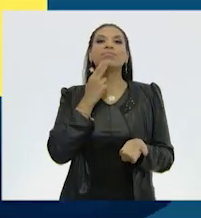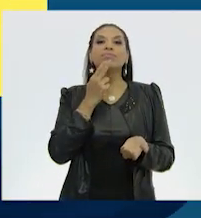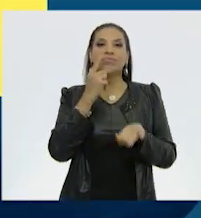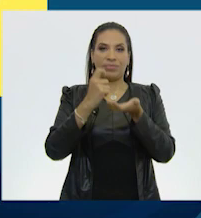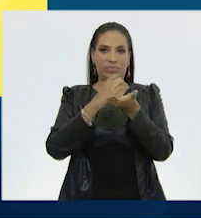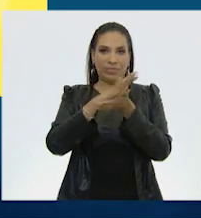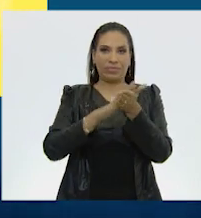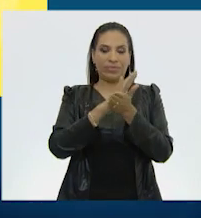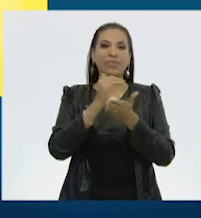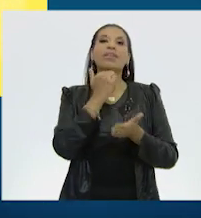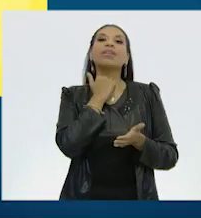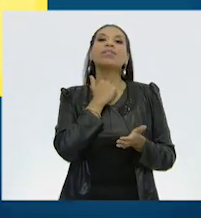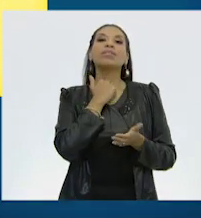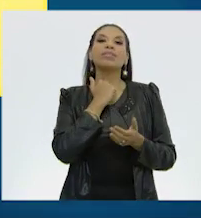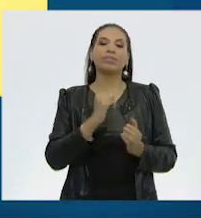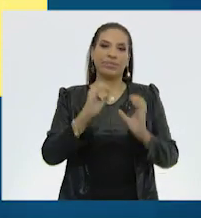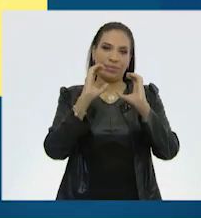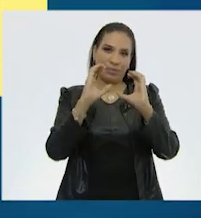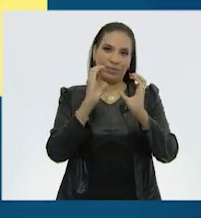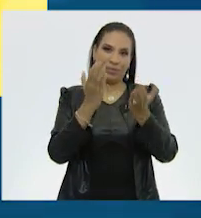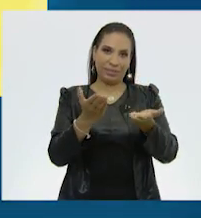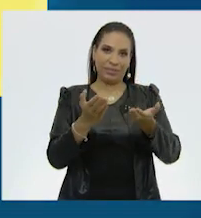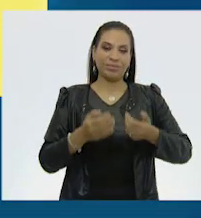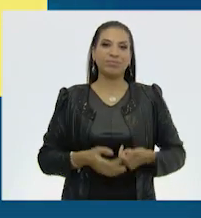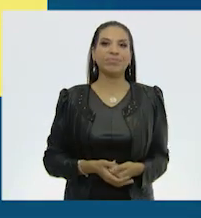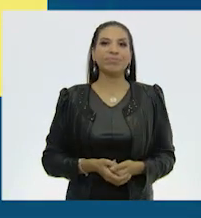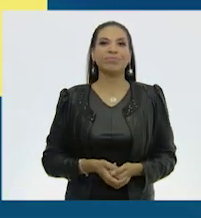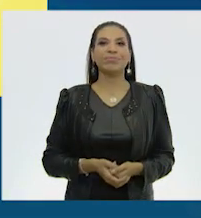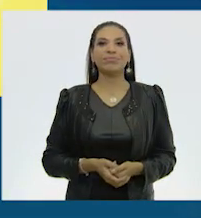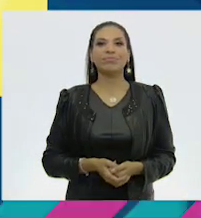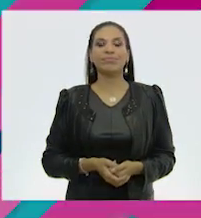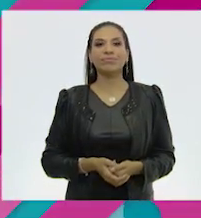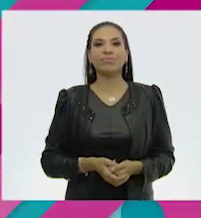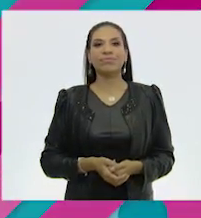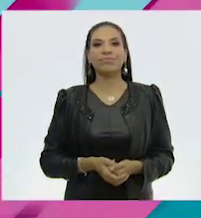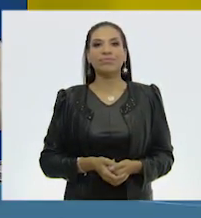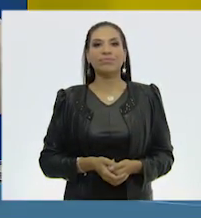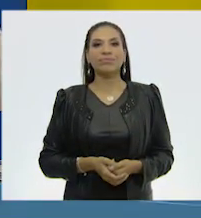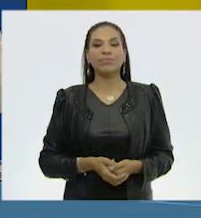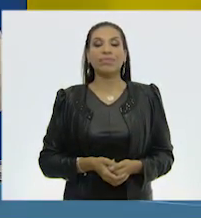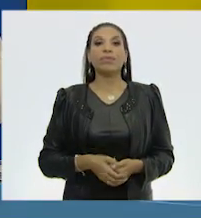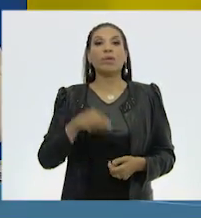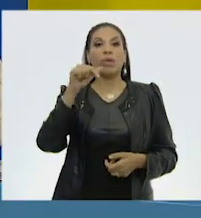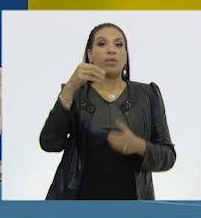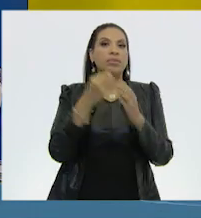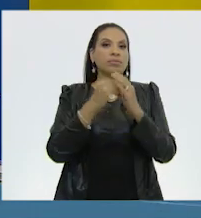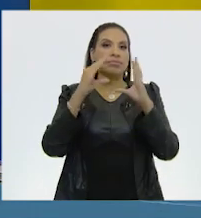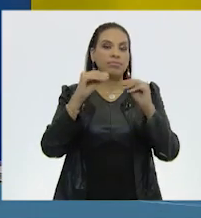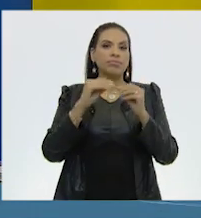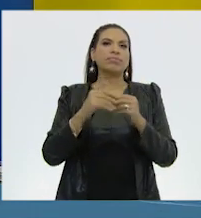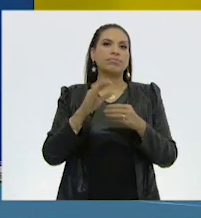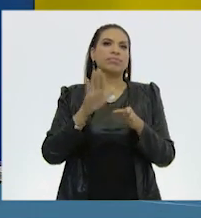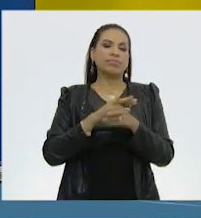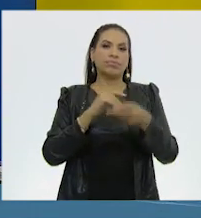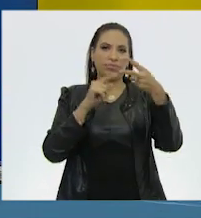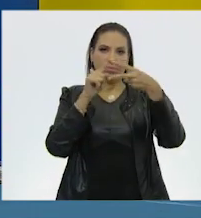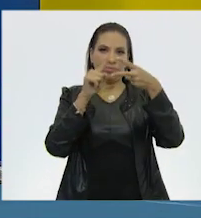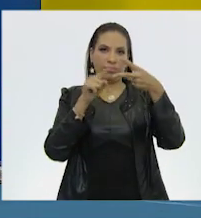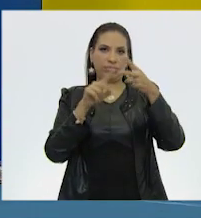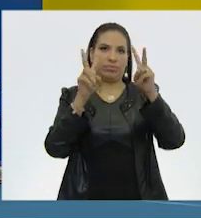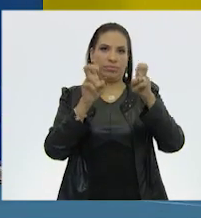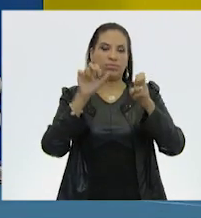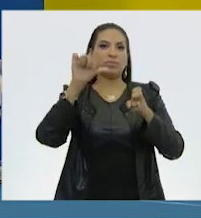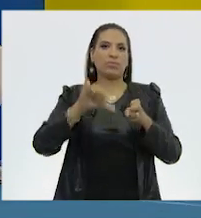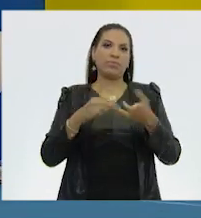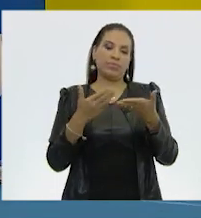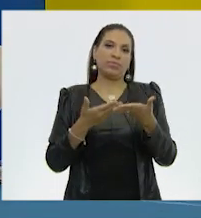usa desinfectantes a base de alcohol. ¡Cuídate! En esta clase retomaremos dos temas que son